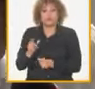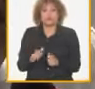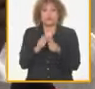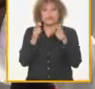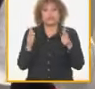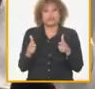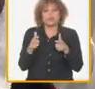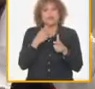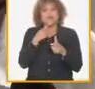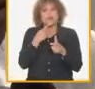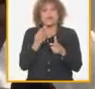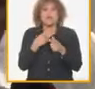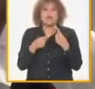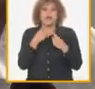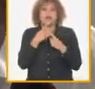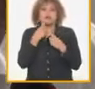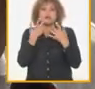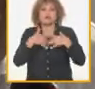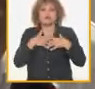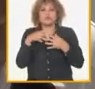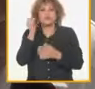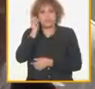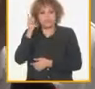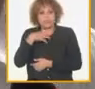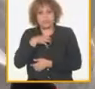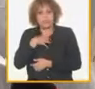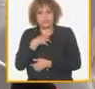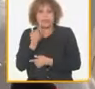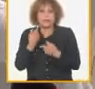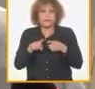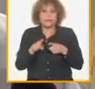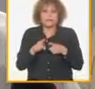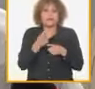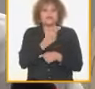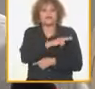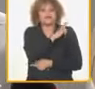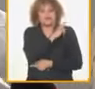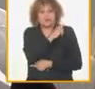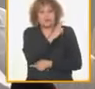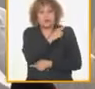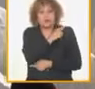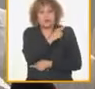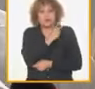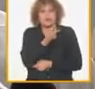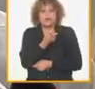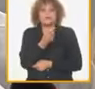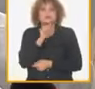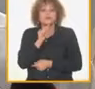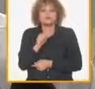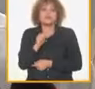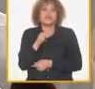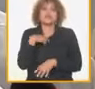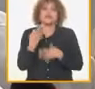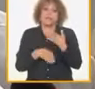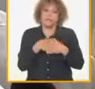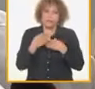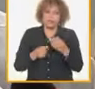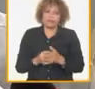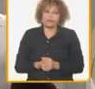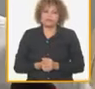lado con experiencia en producción que van y por lo tanto pasa por los cuadros ese factor subjetivo donde quiera que tenemos un cuadro